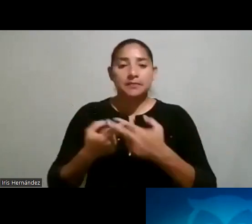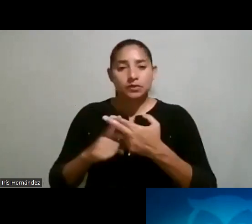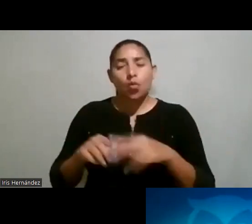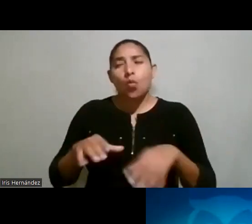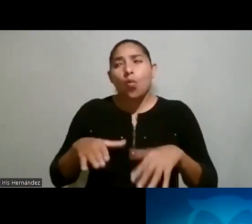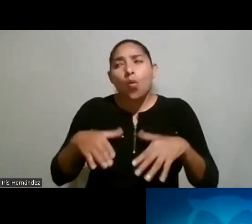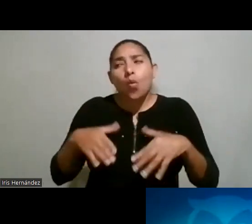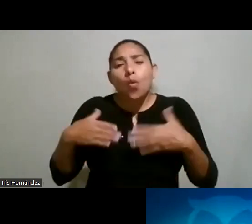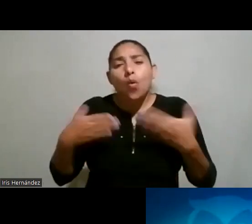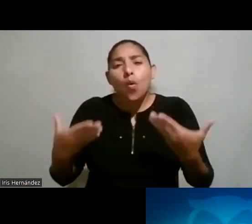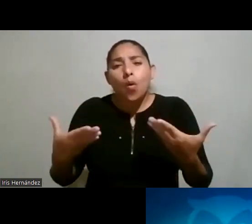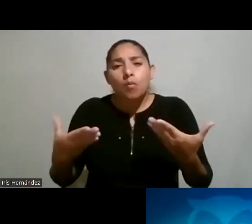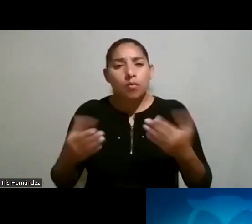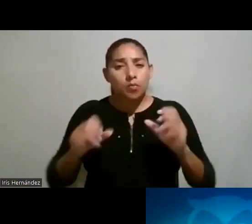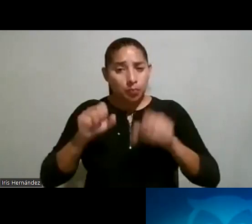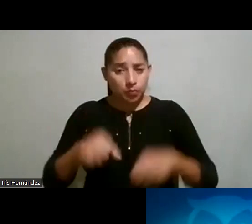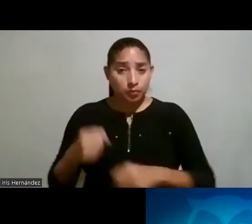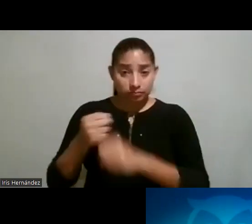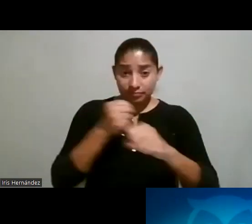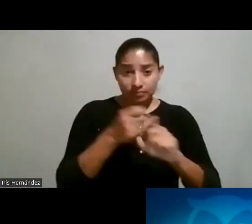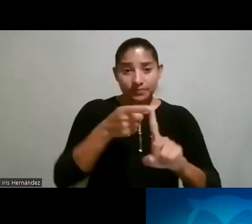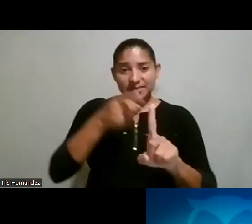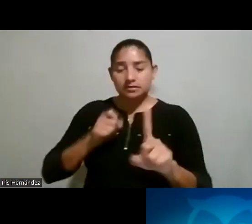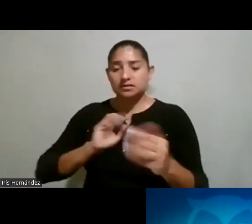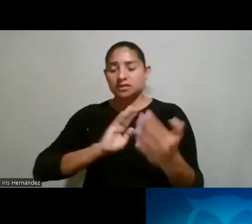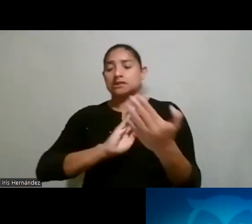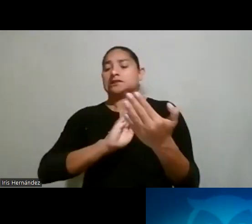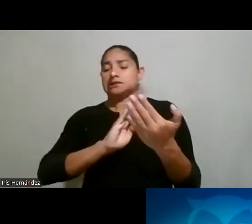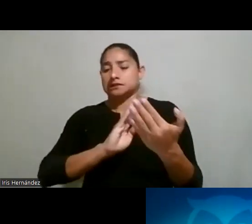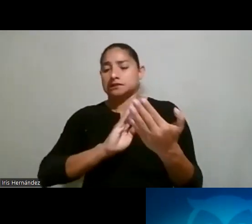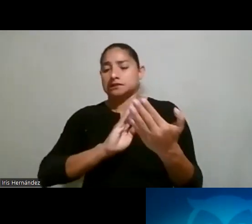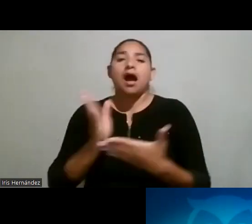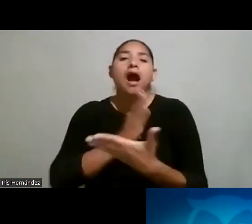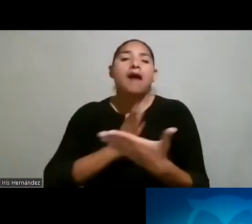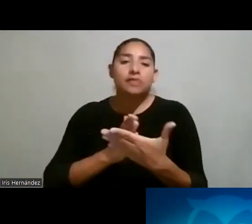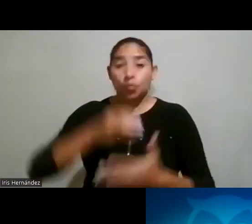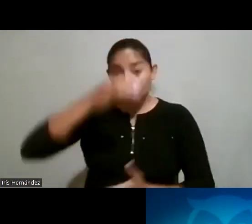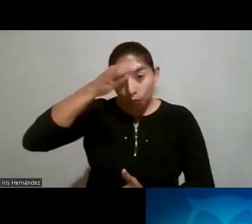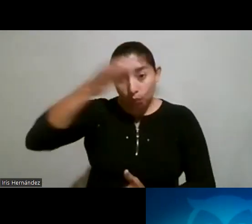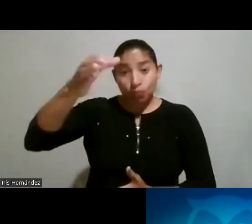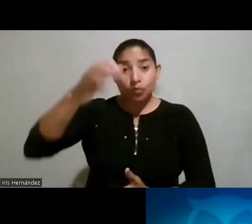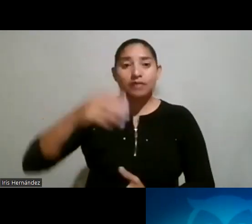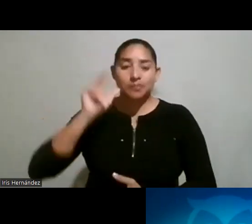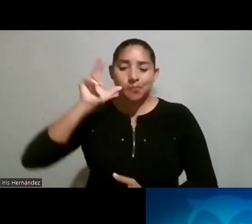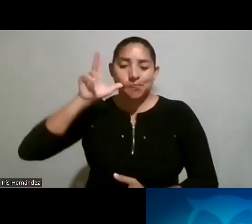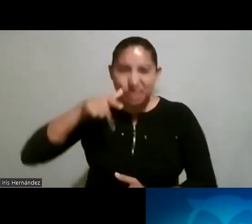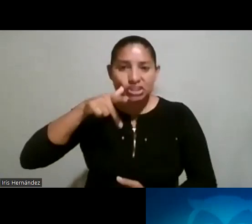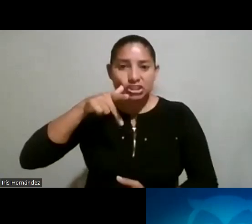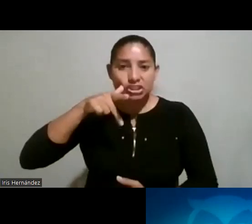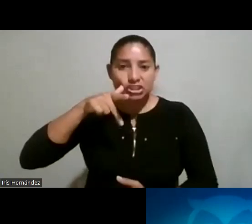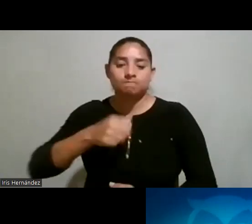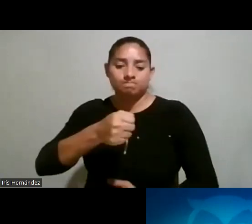se puede trabajar desde el rechazo de una cultura que en ocasiones es muy machista, ¿verdad? Donde,